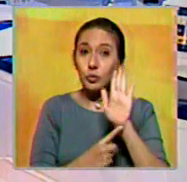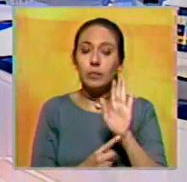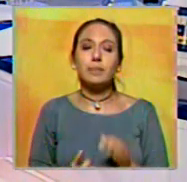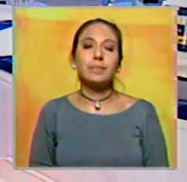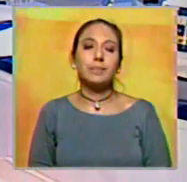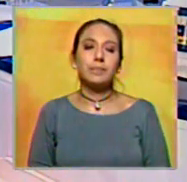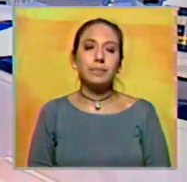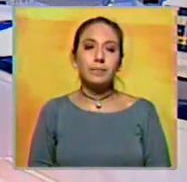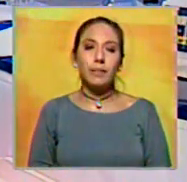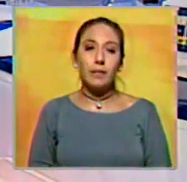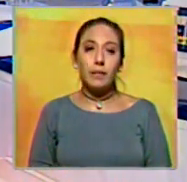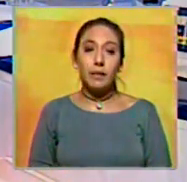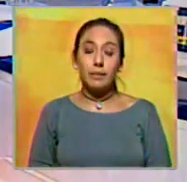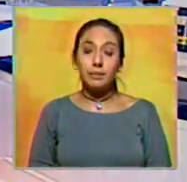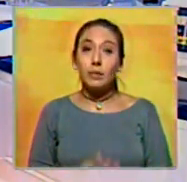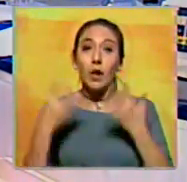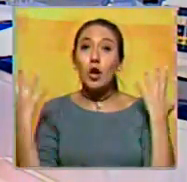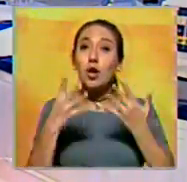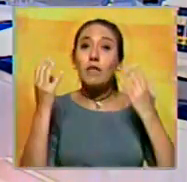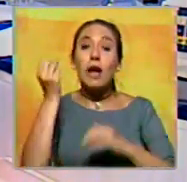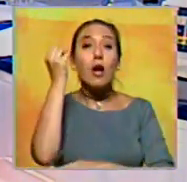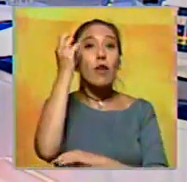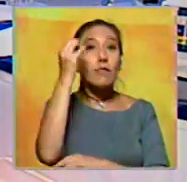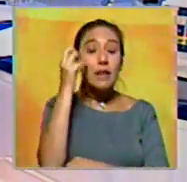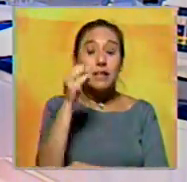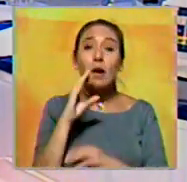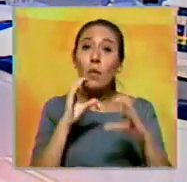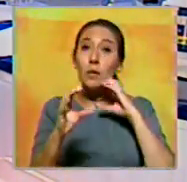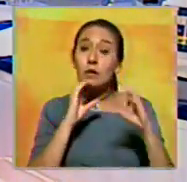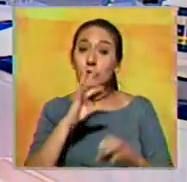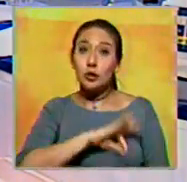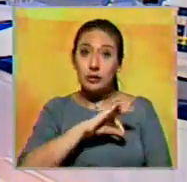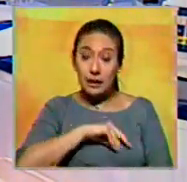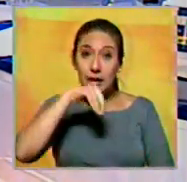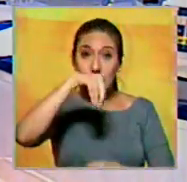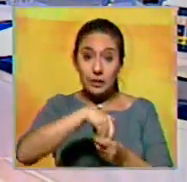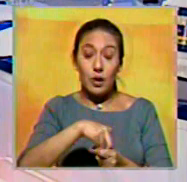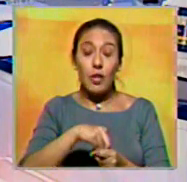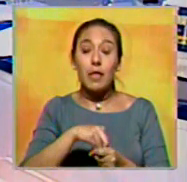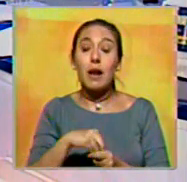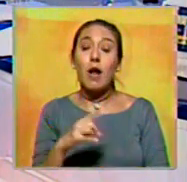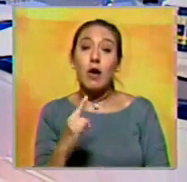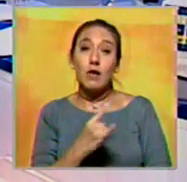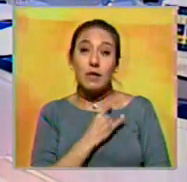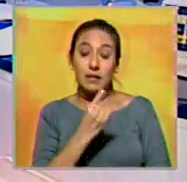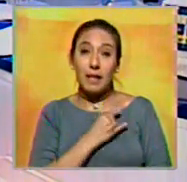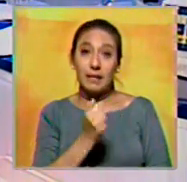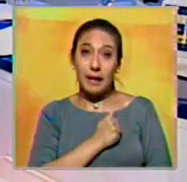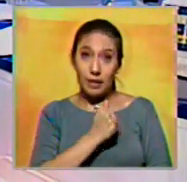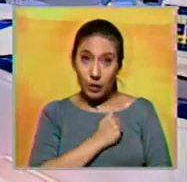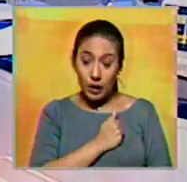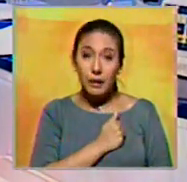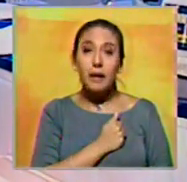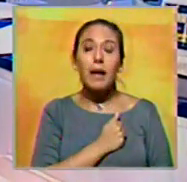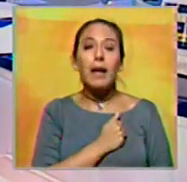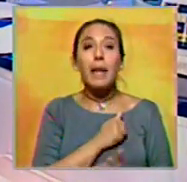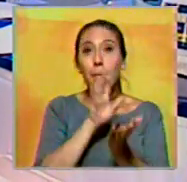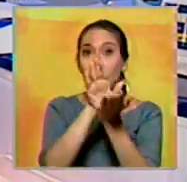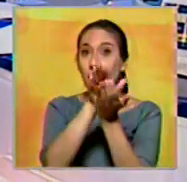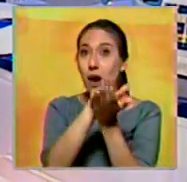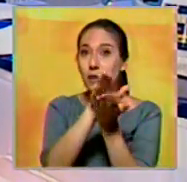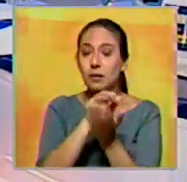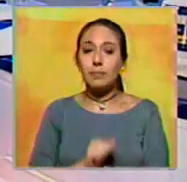Durante la novena conferencia venezolana de comunicación social de la Universidad Católica, Cecilia Acosta, que se realiza en la isla de Margarita,